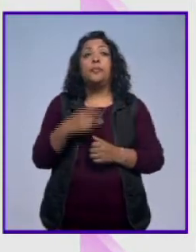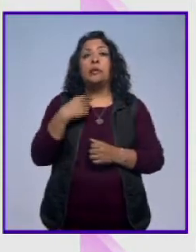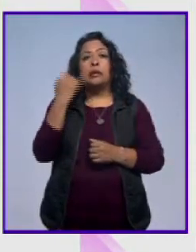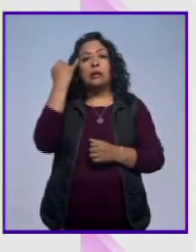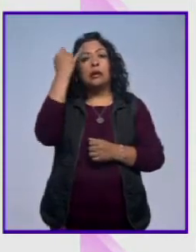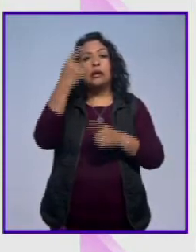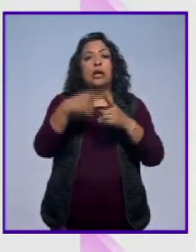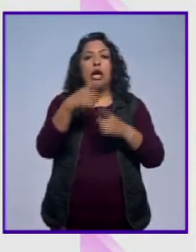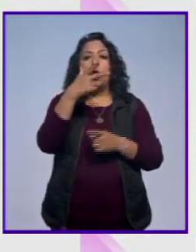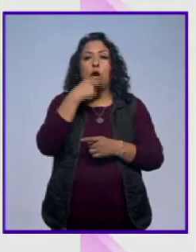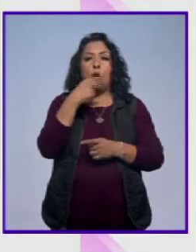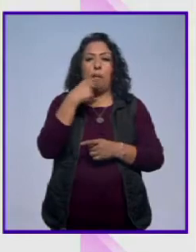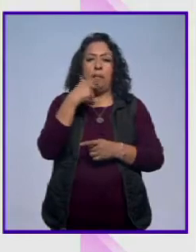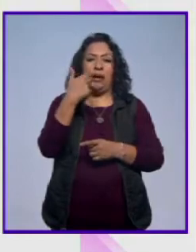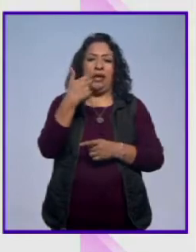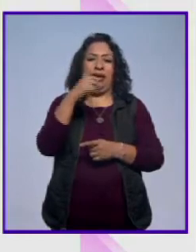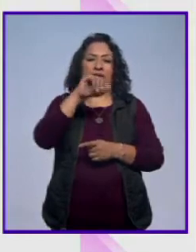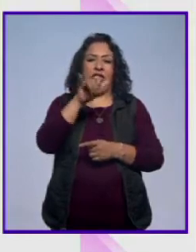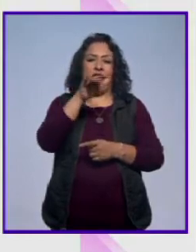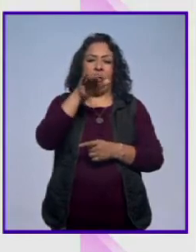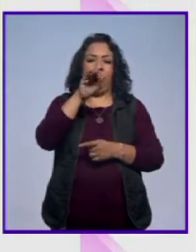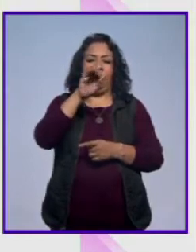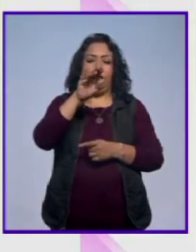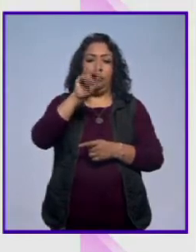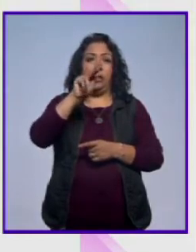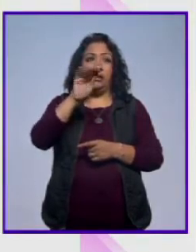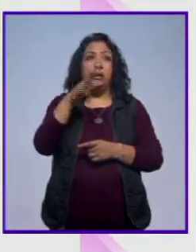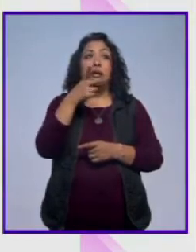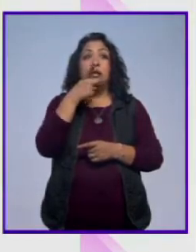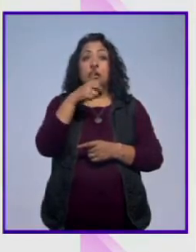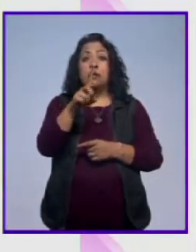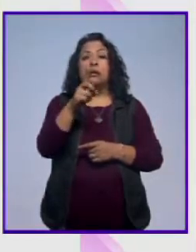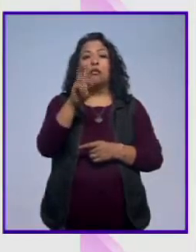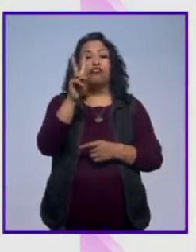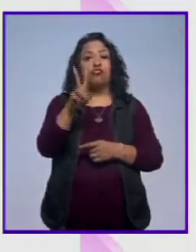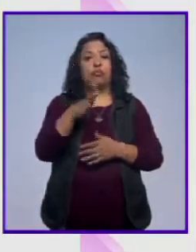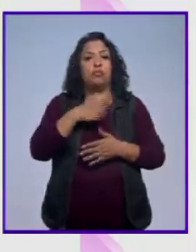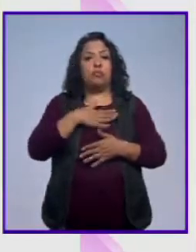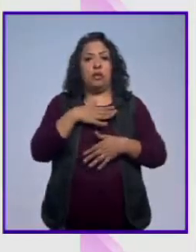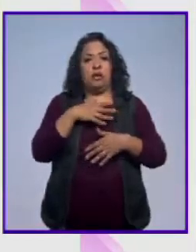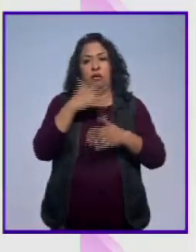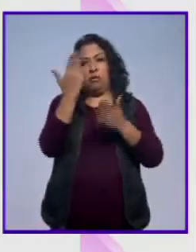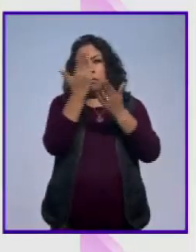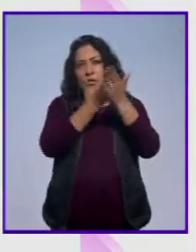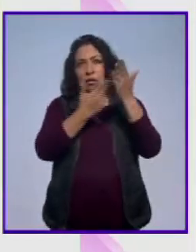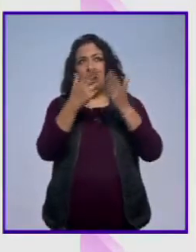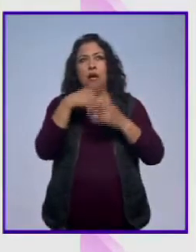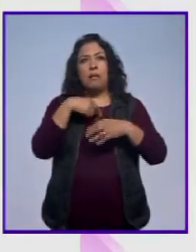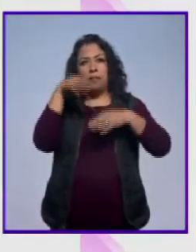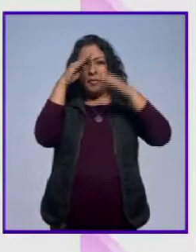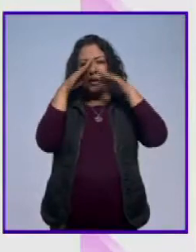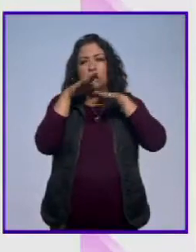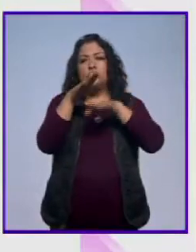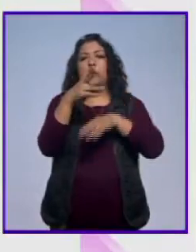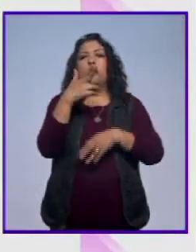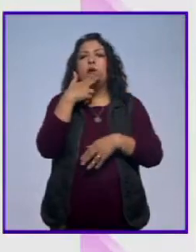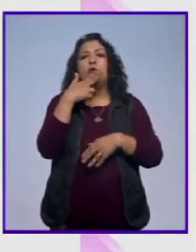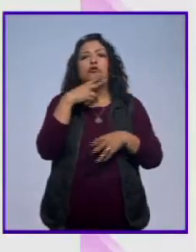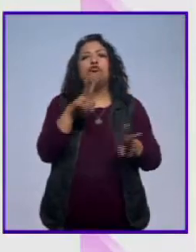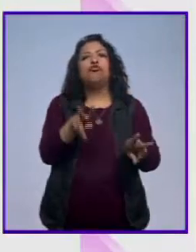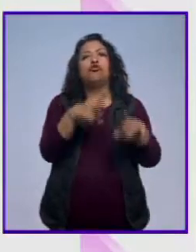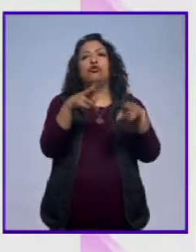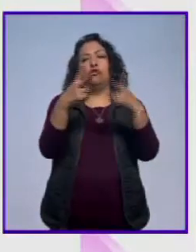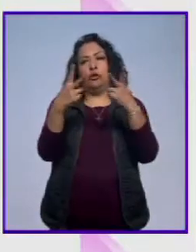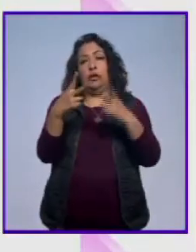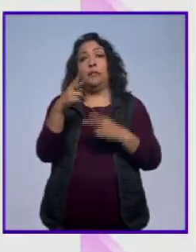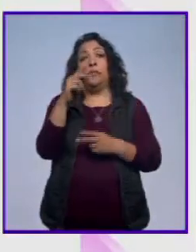creador, el artista irlandés Jim Fitzpatrick, celebra la ubicuidad de su obra. Sin embargo, reflexiona sobre el uso comercial de la misma.